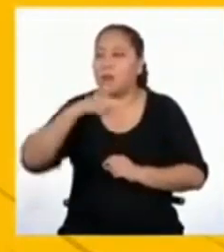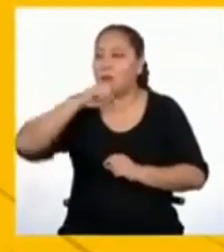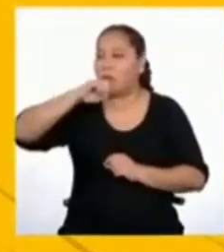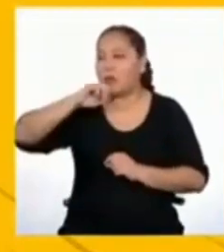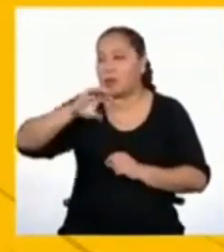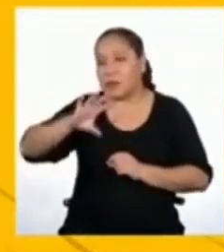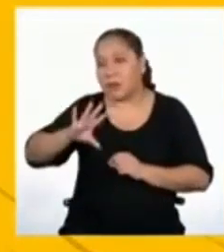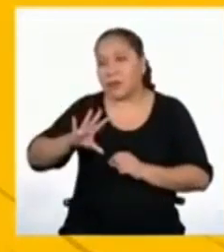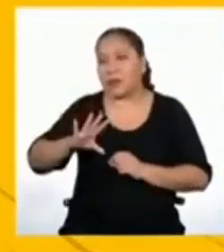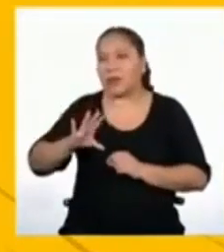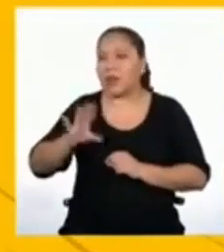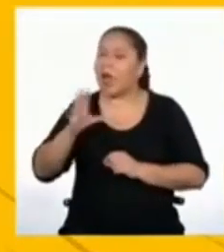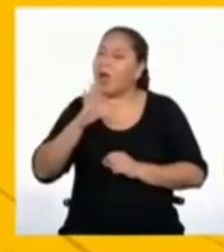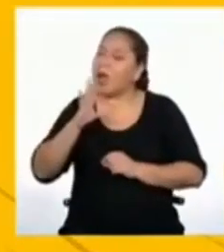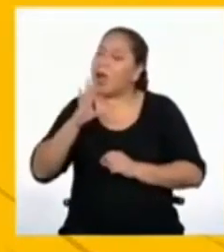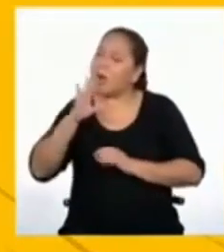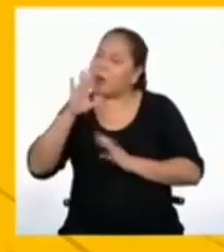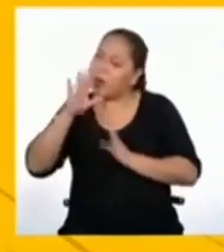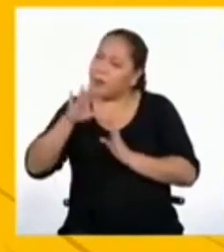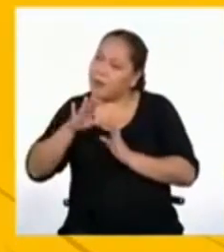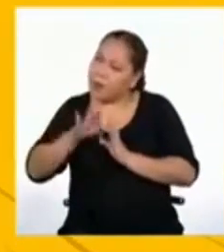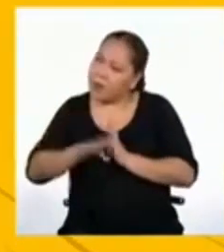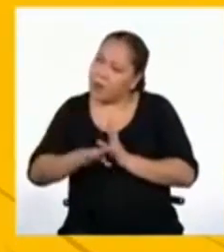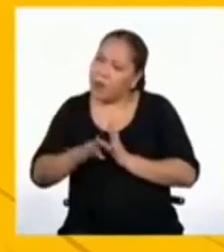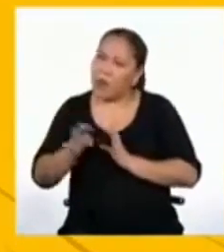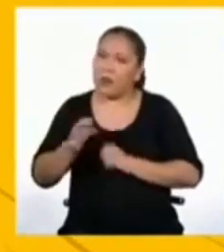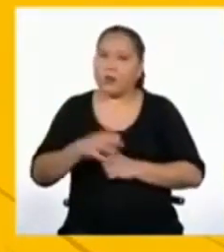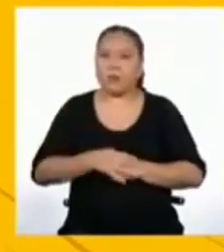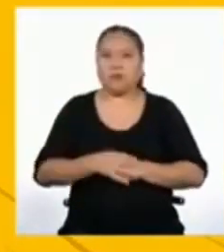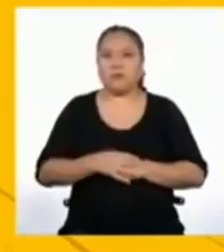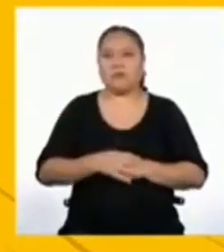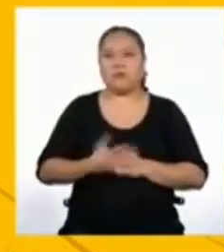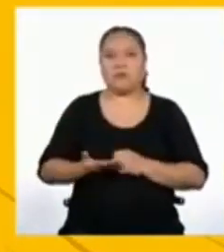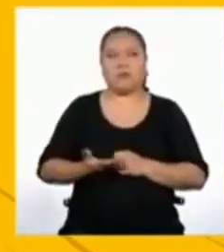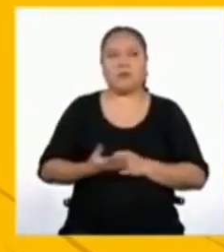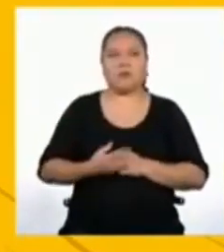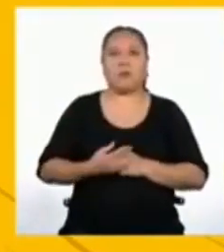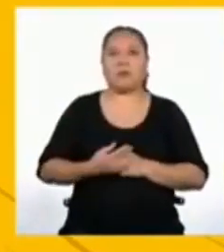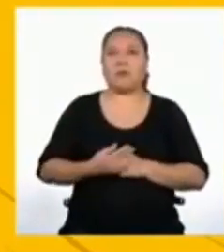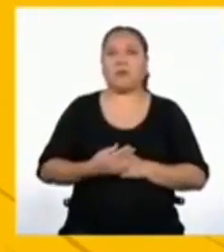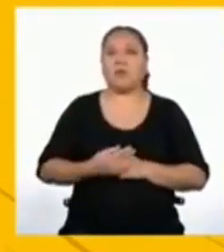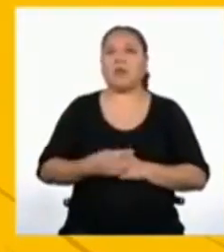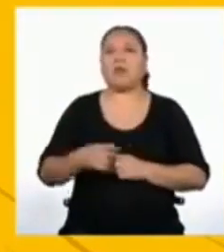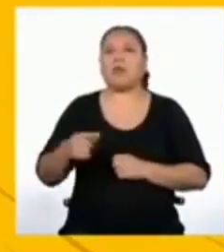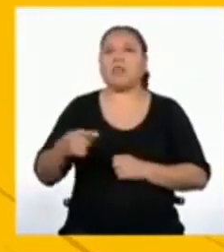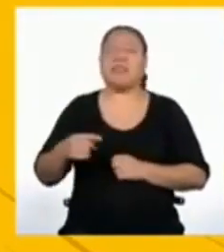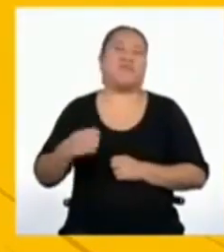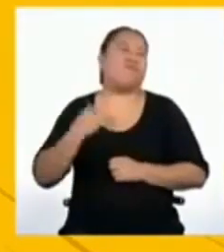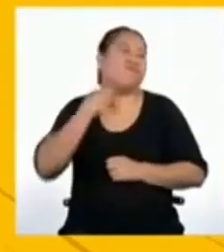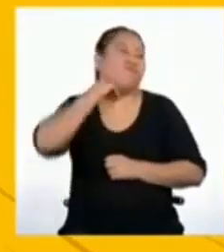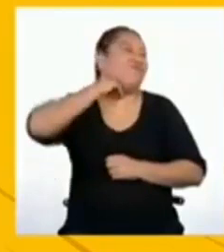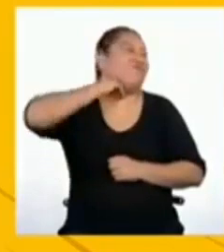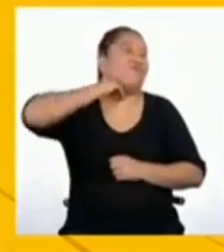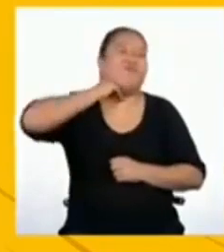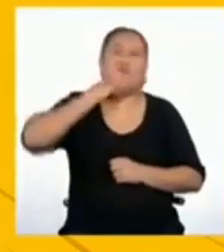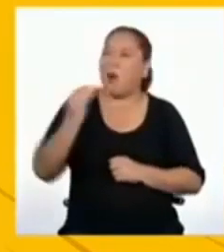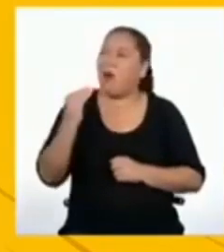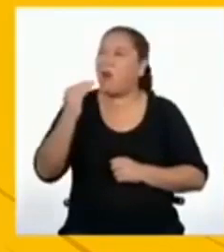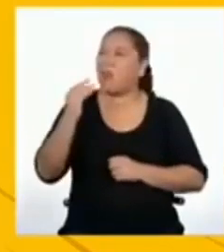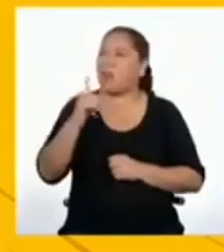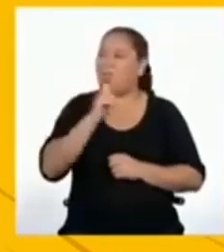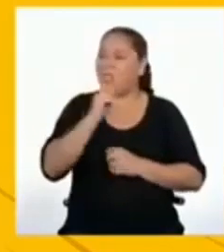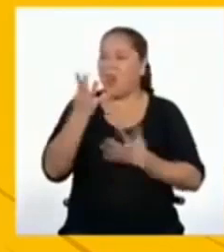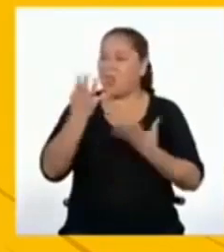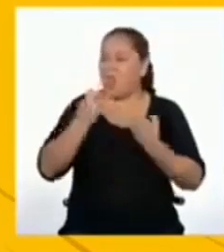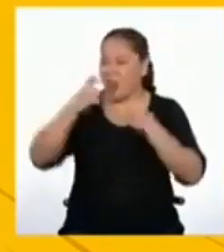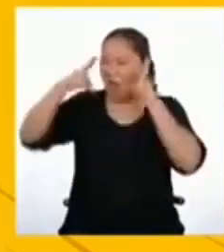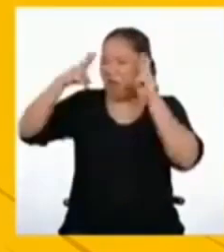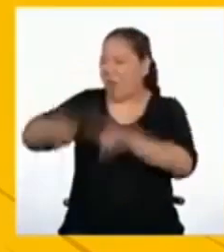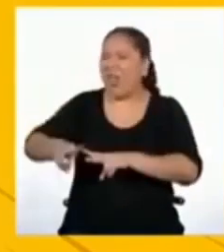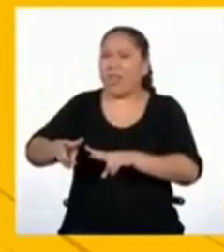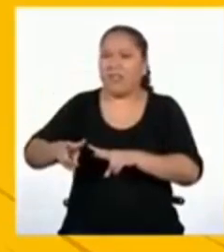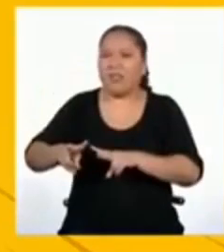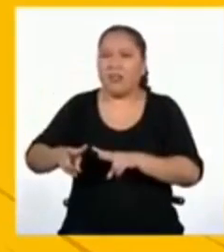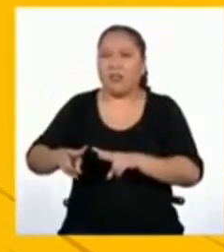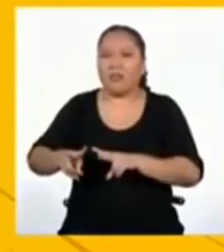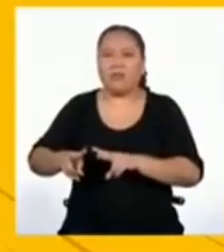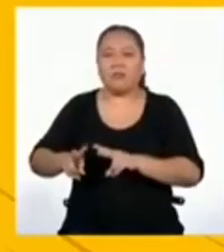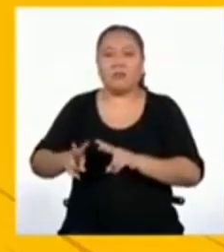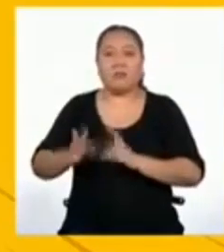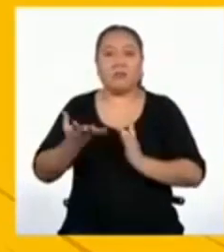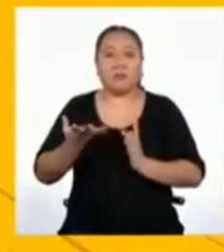podemos decir, habla más bajo. O en vez de decir, me llegas, no te quiero ver más,